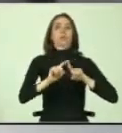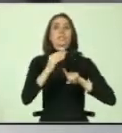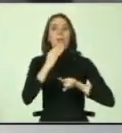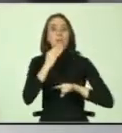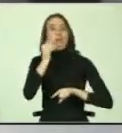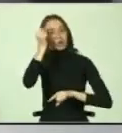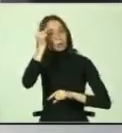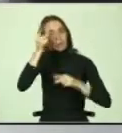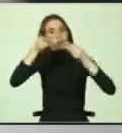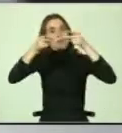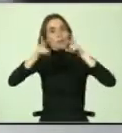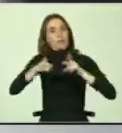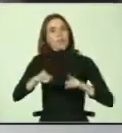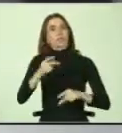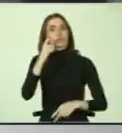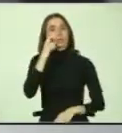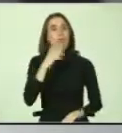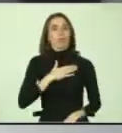humanos.